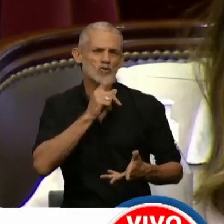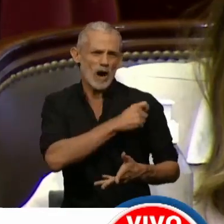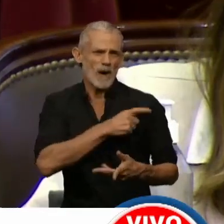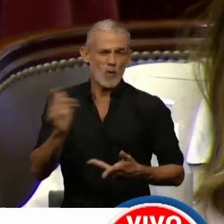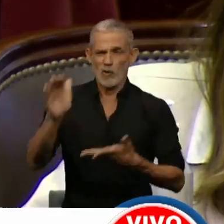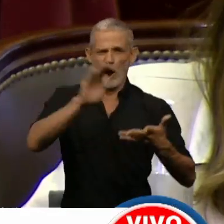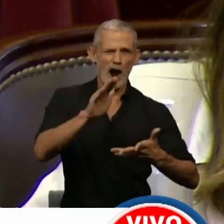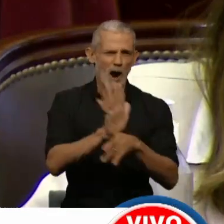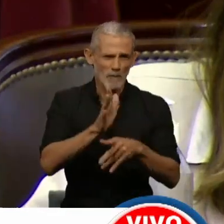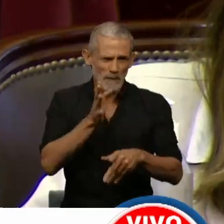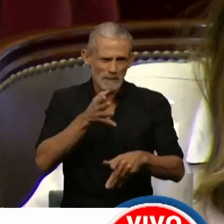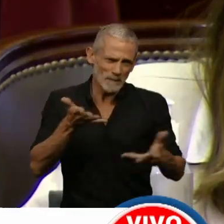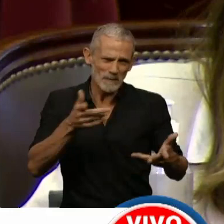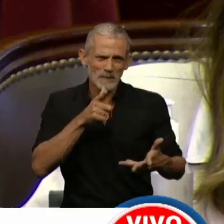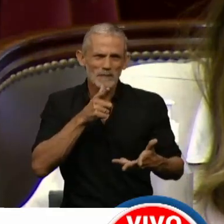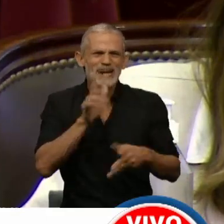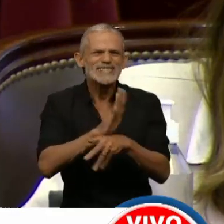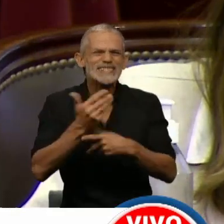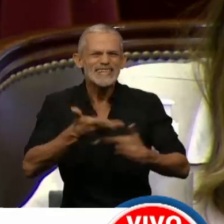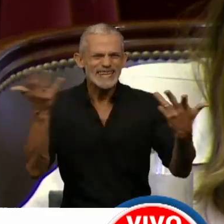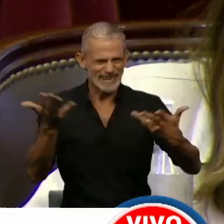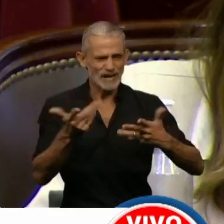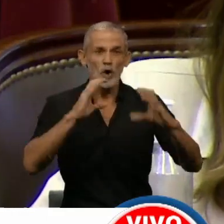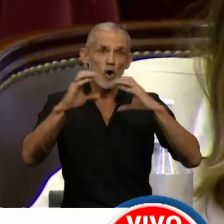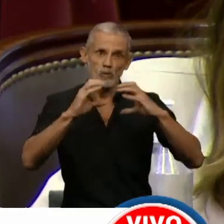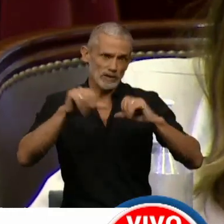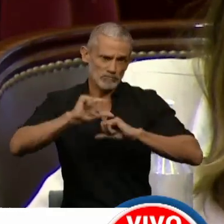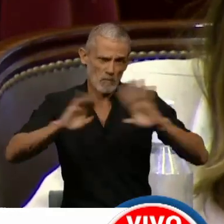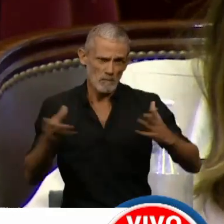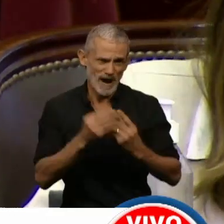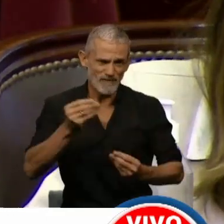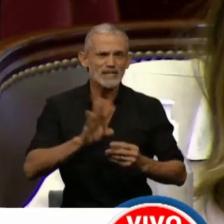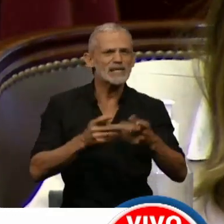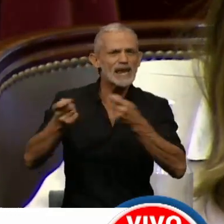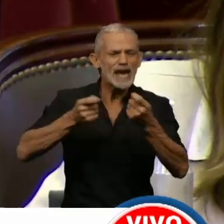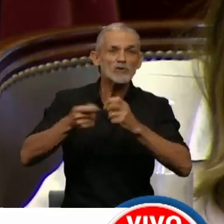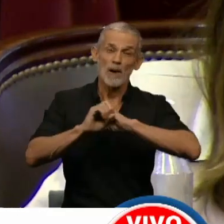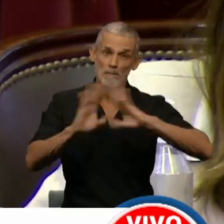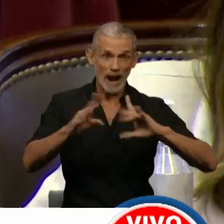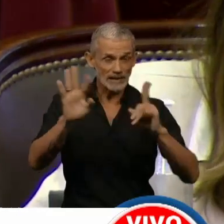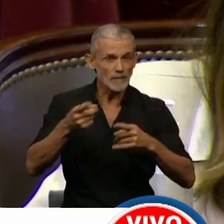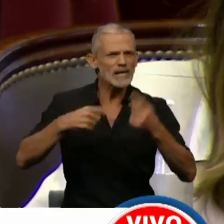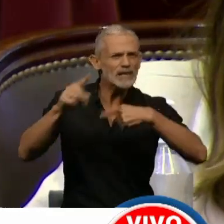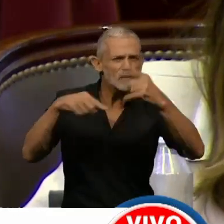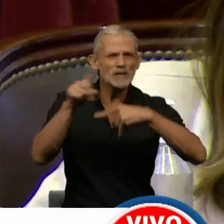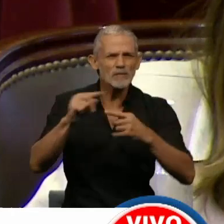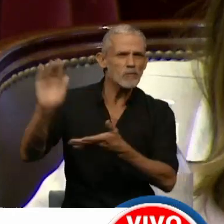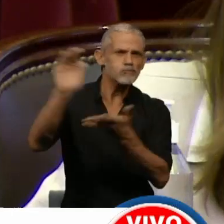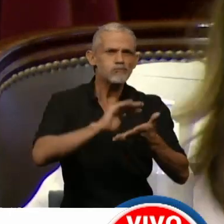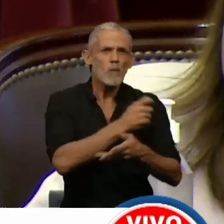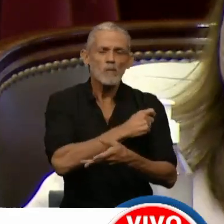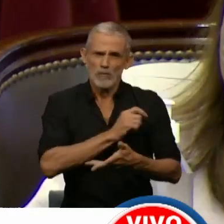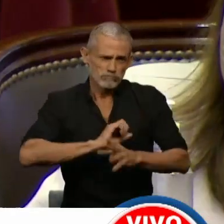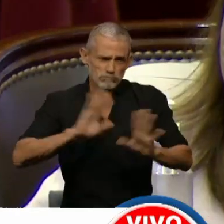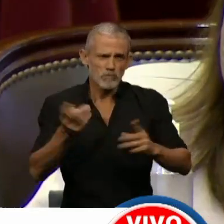demostraron que son malos para comunicar, sino también son malos para negociar y para gestionar, porque por eso